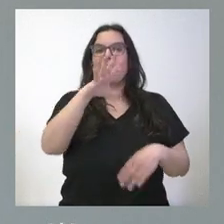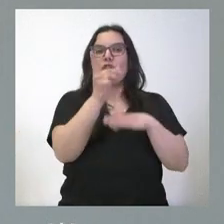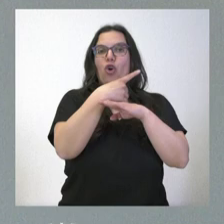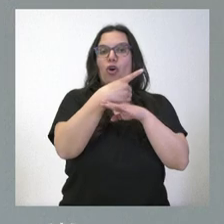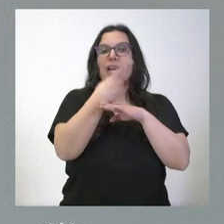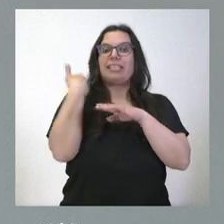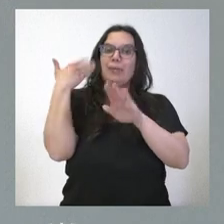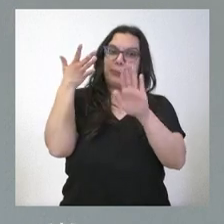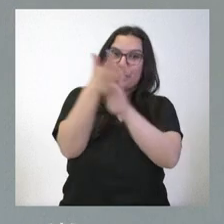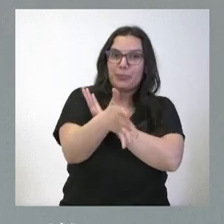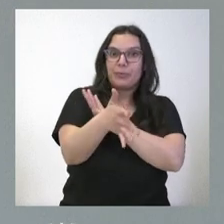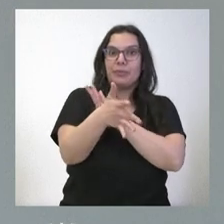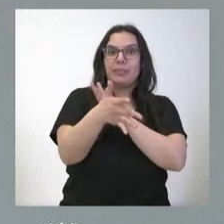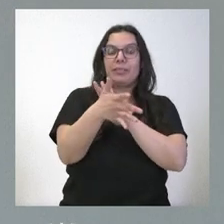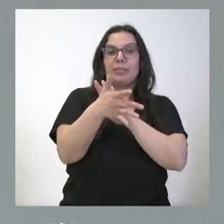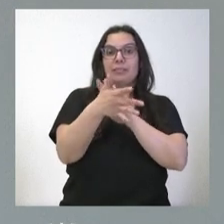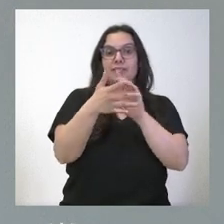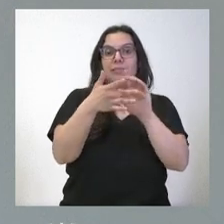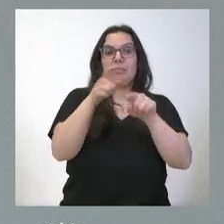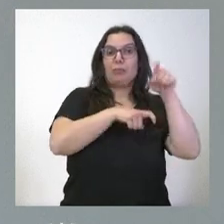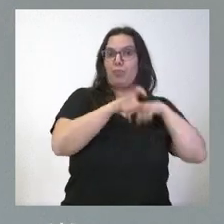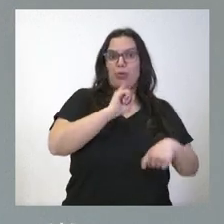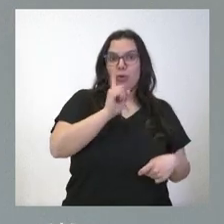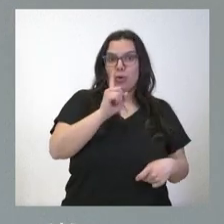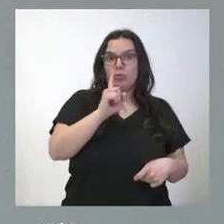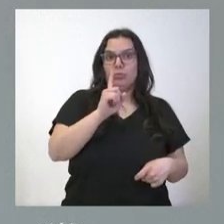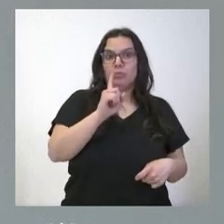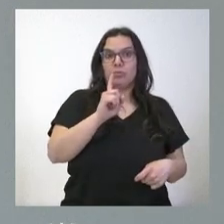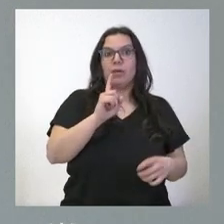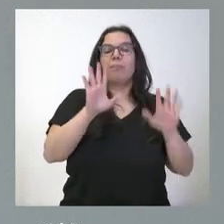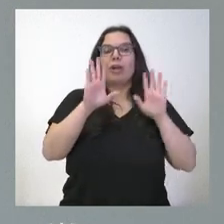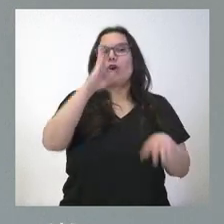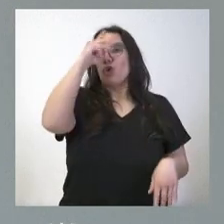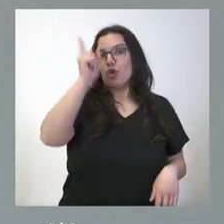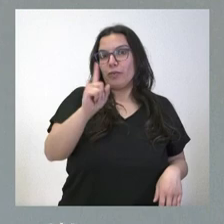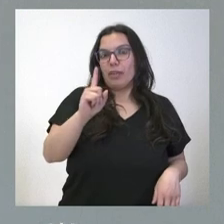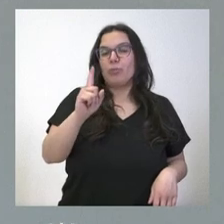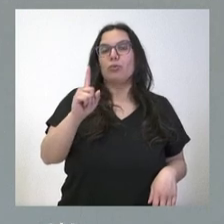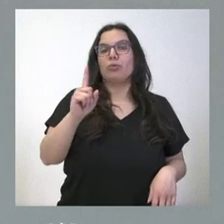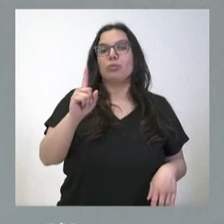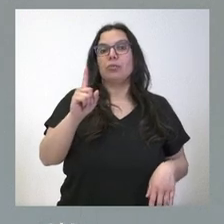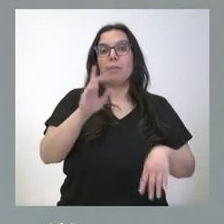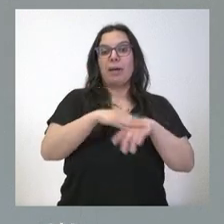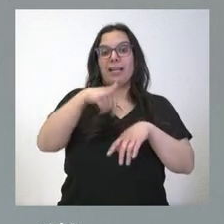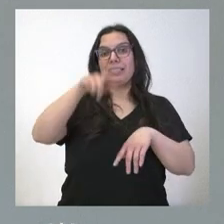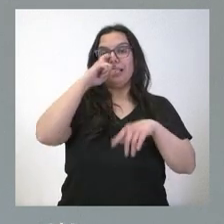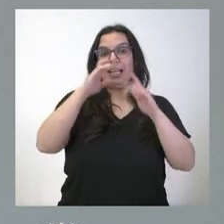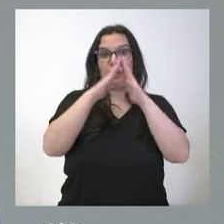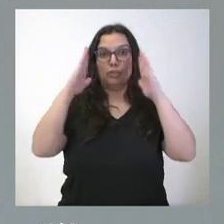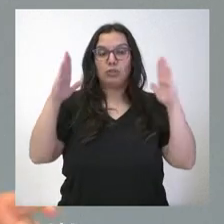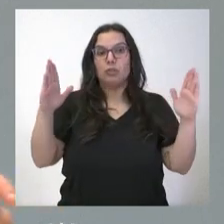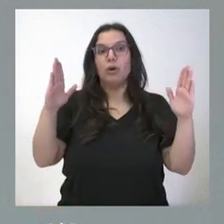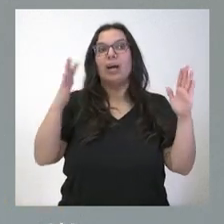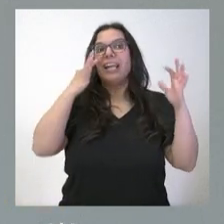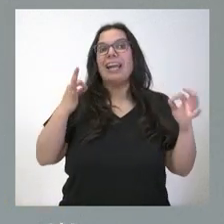horas y no vuelta al periodo anterior no nos hace olvidar que el coste para este ejercicio básicamente va a ser